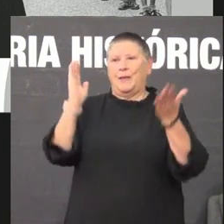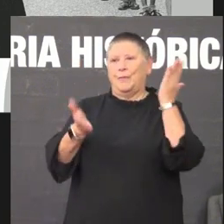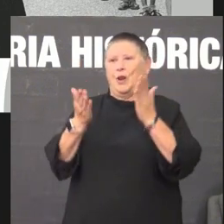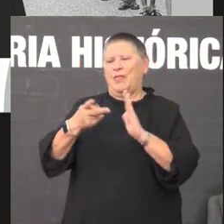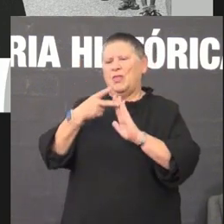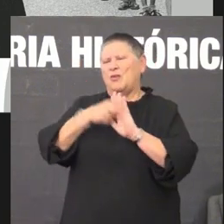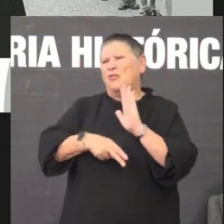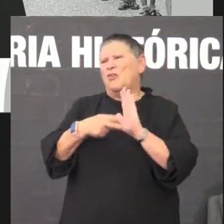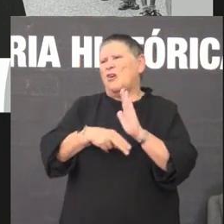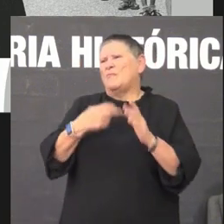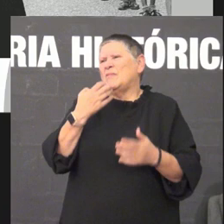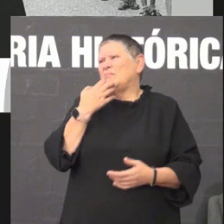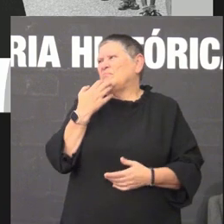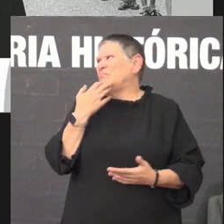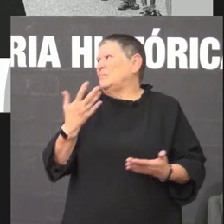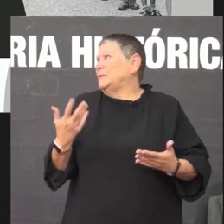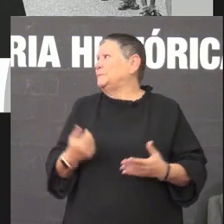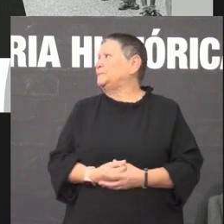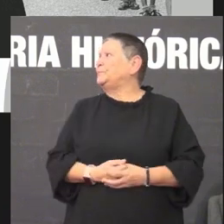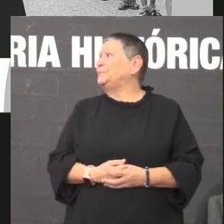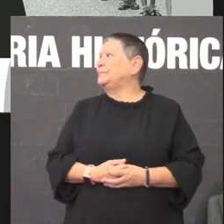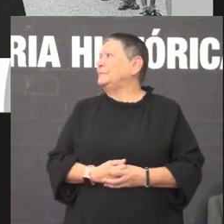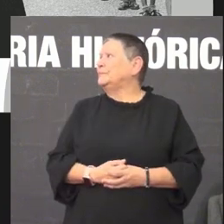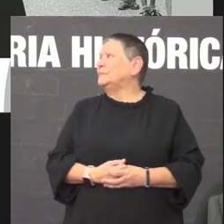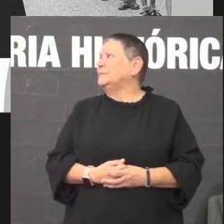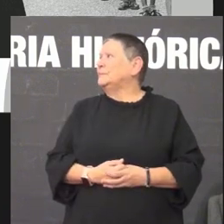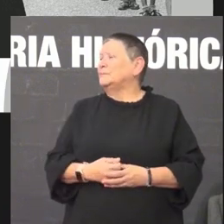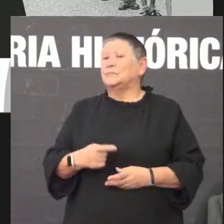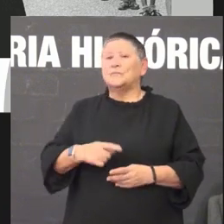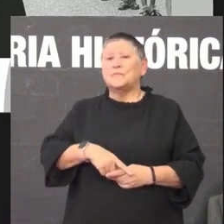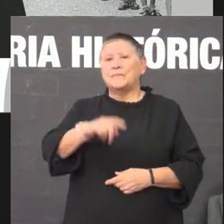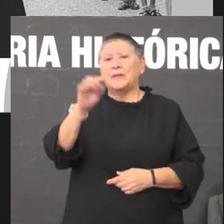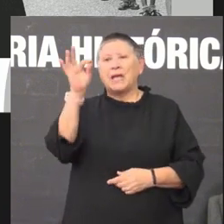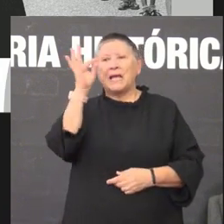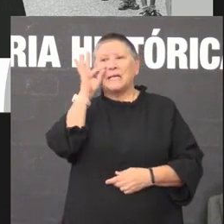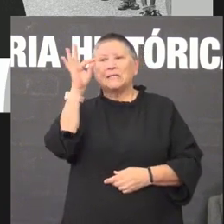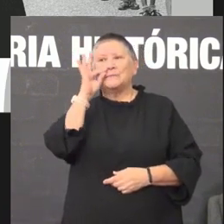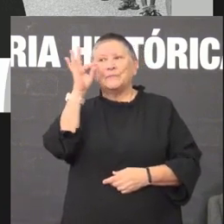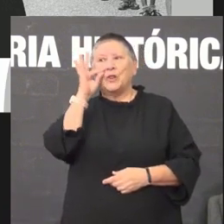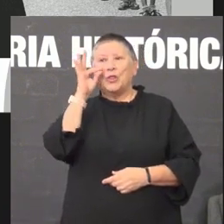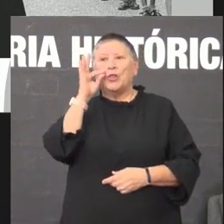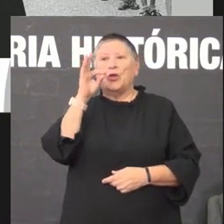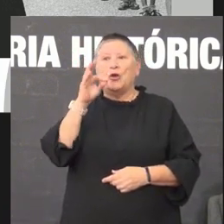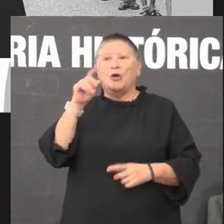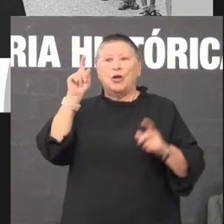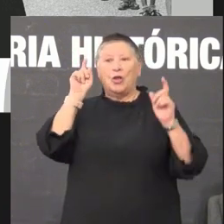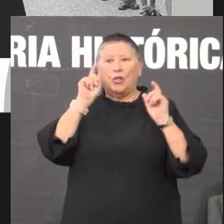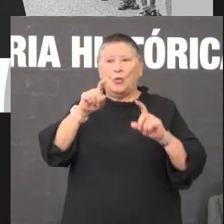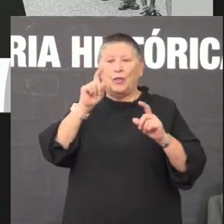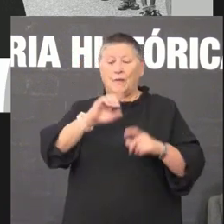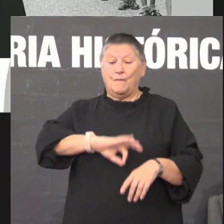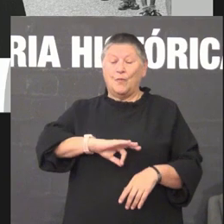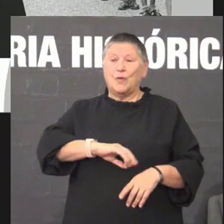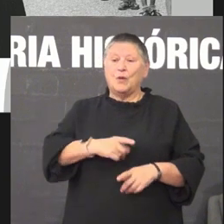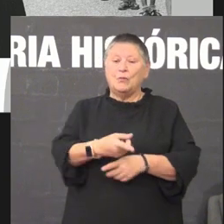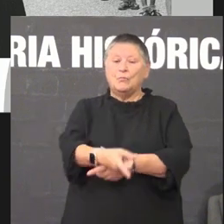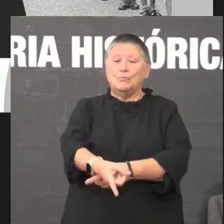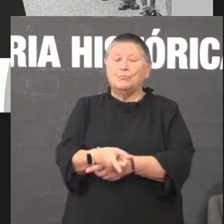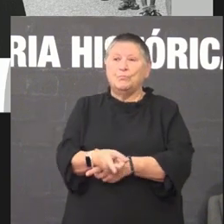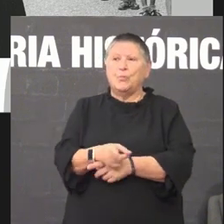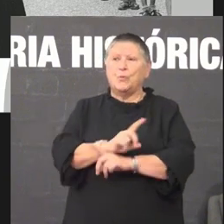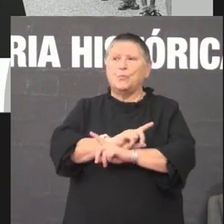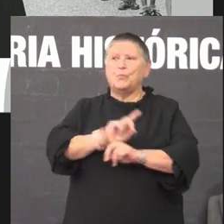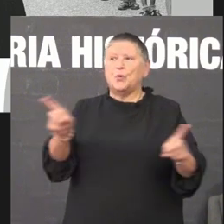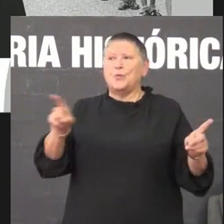tamén me sorprendeu que estaba sem publicar indicacións da inspección educativa en Pontevedra sobre a proibición do galego nesta